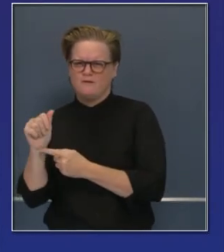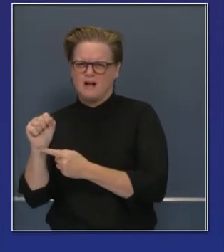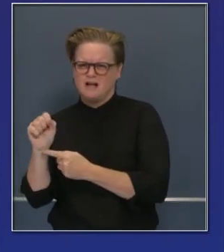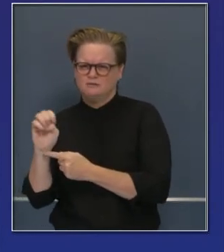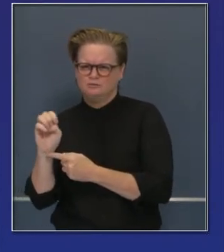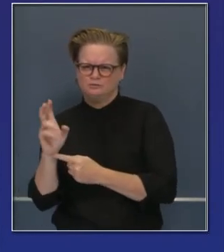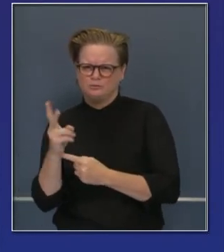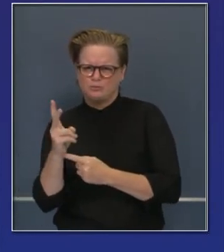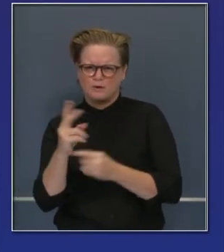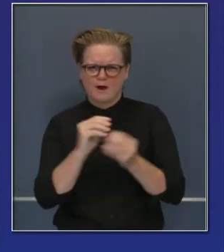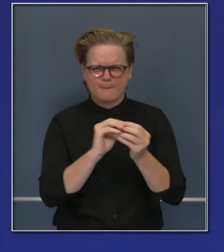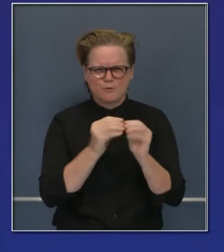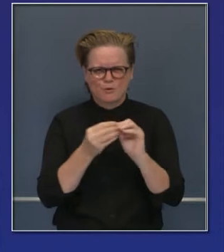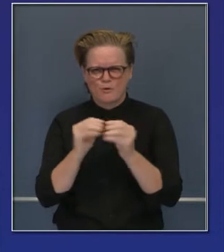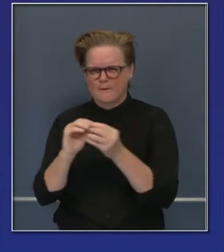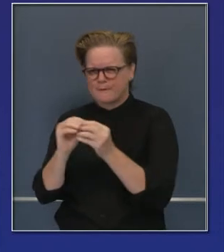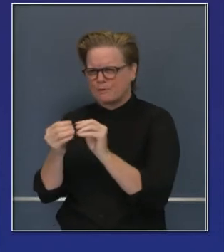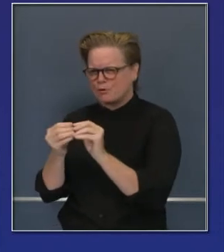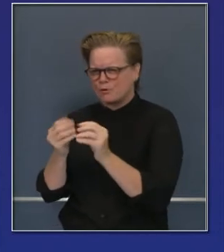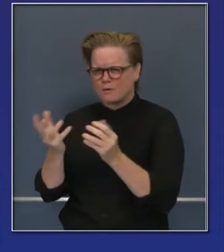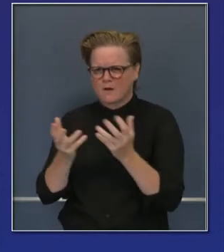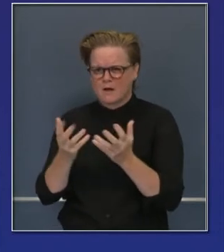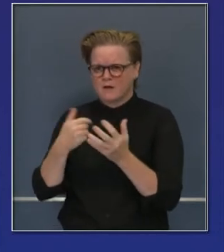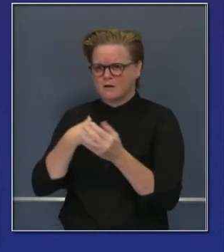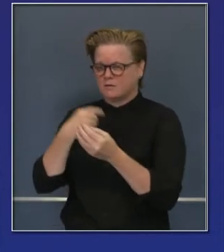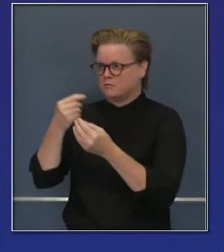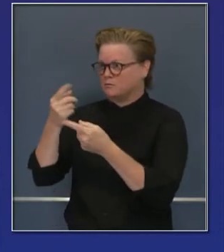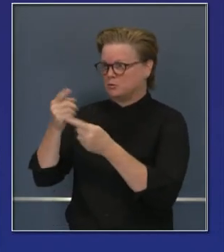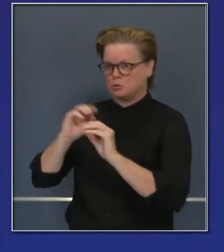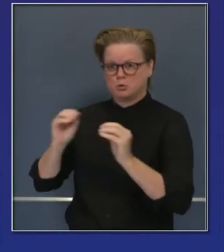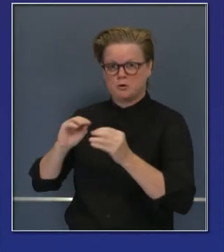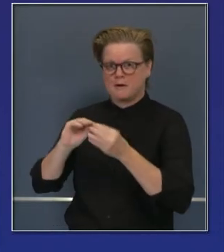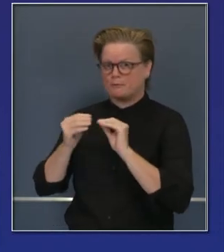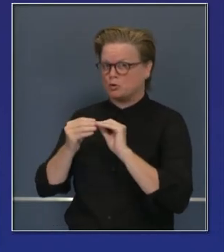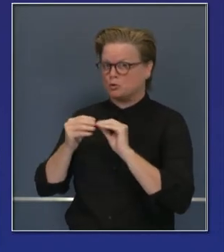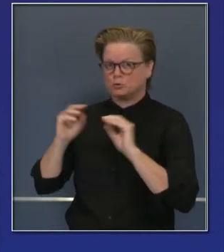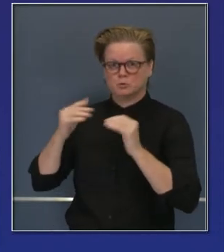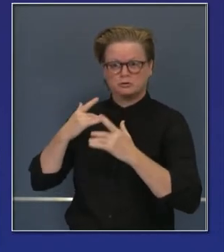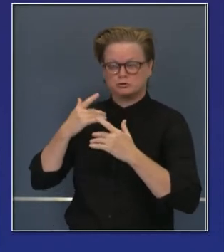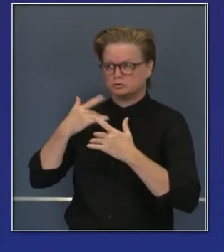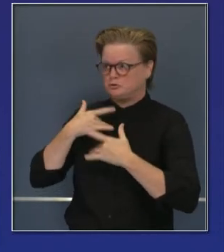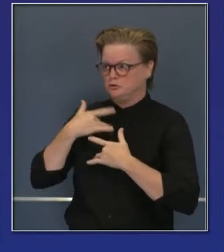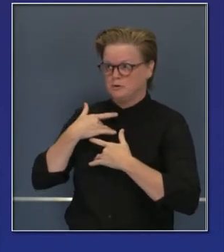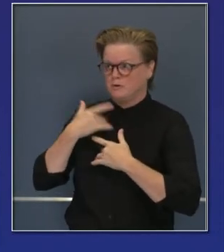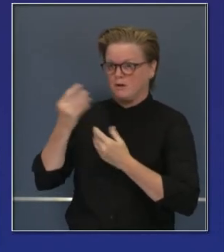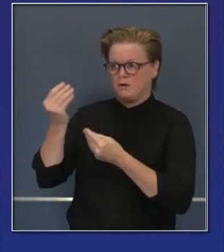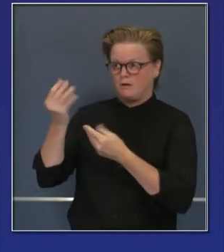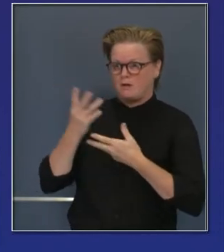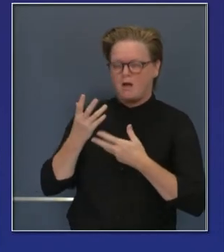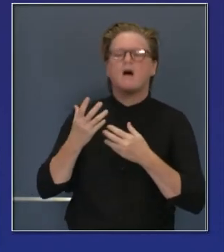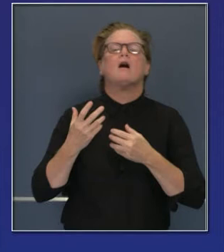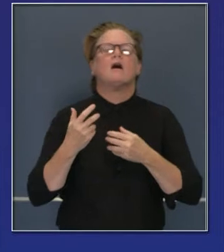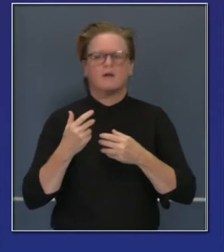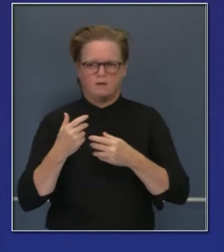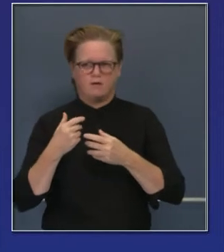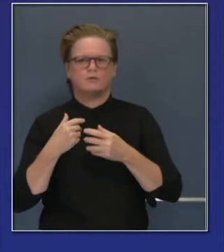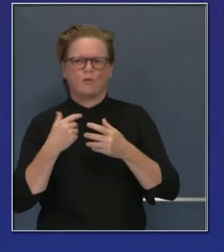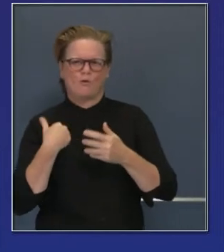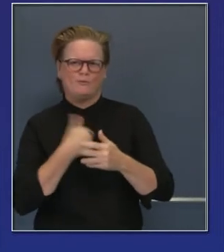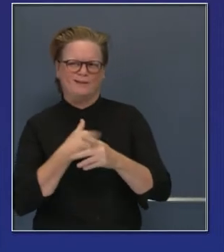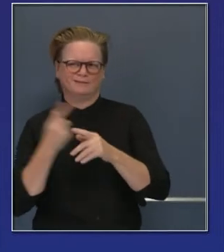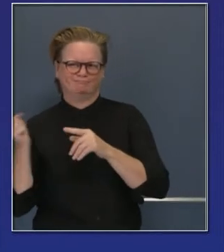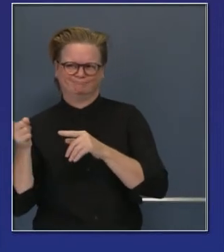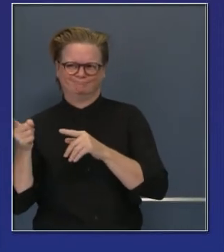revisaron esos datos y no tienen preocupaciones hasta ahorita. Esperan poder tener acceso